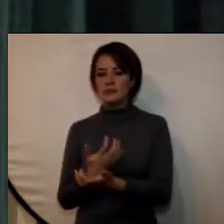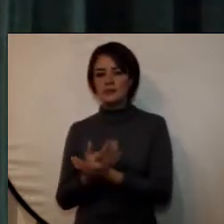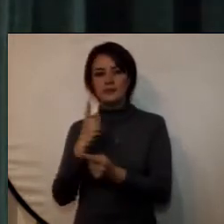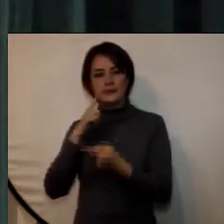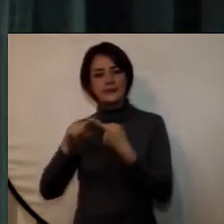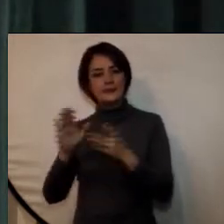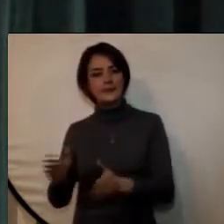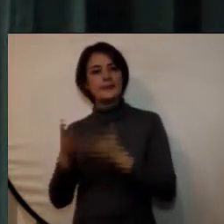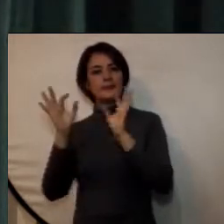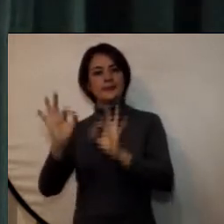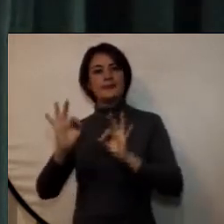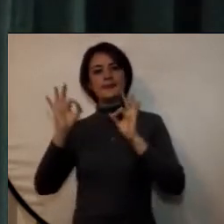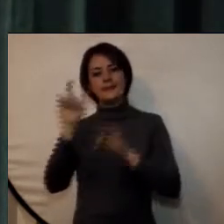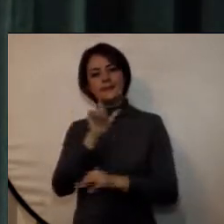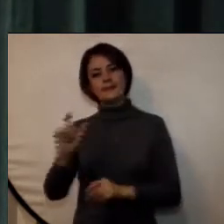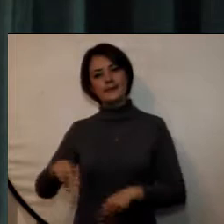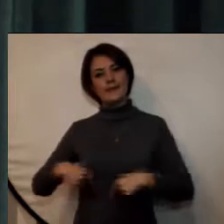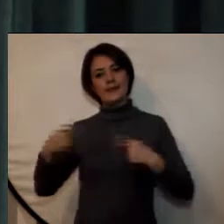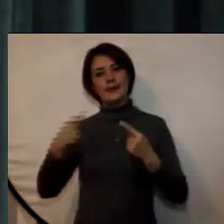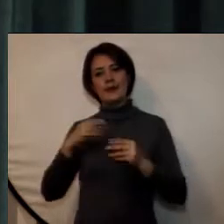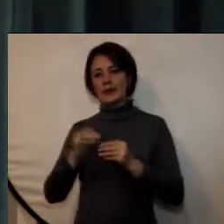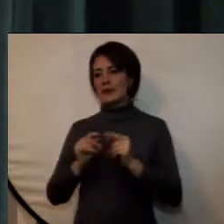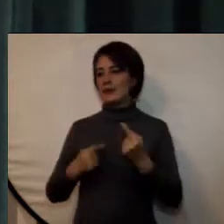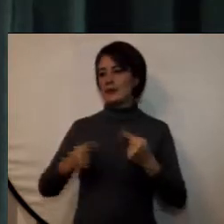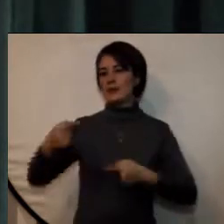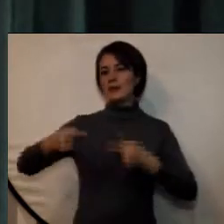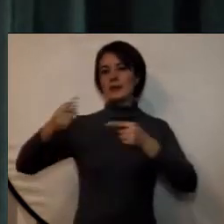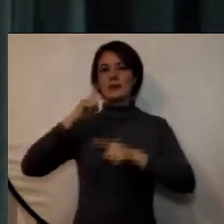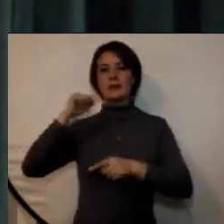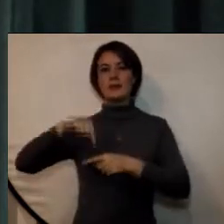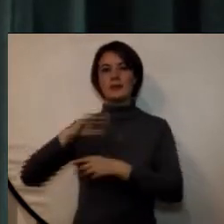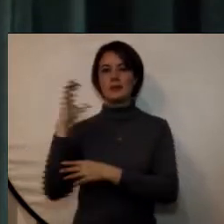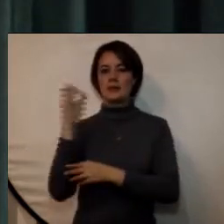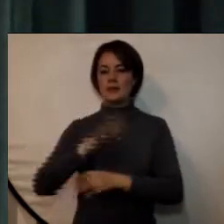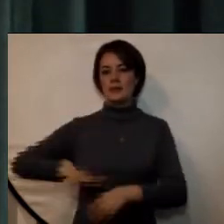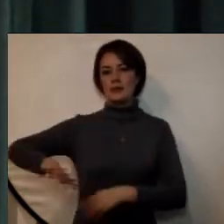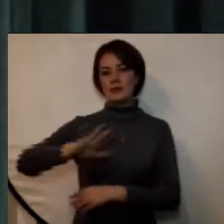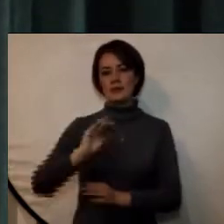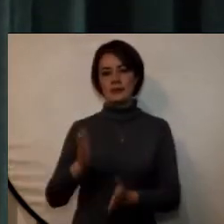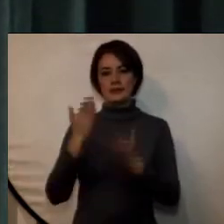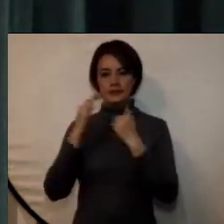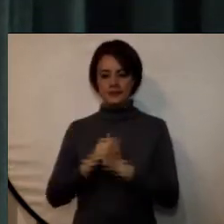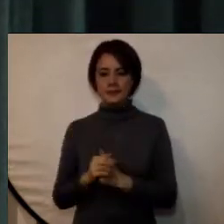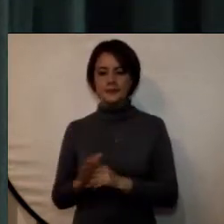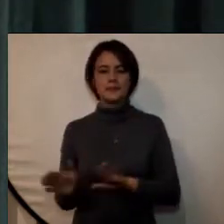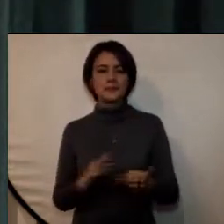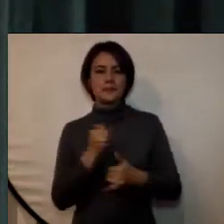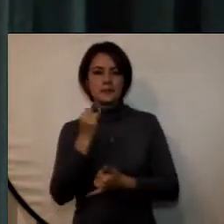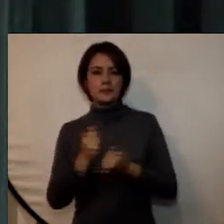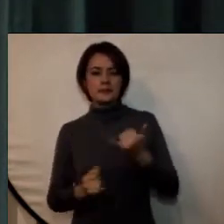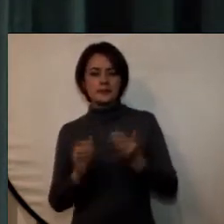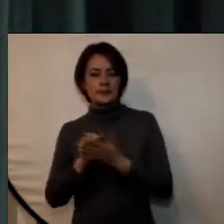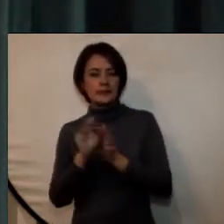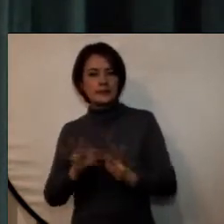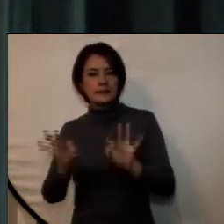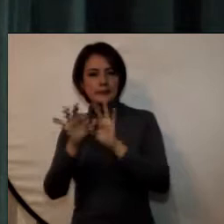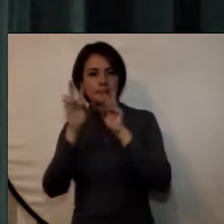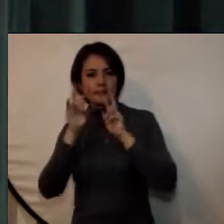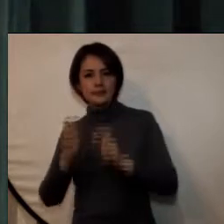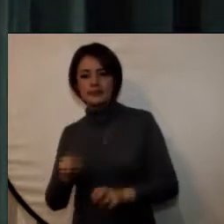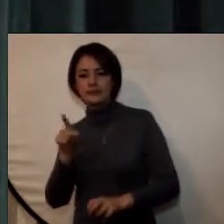mejorar la calidad de vida y la competitividad de la región y del país finalmente la importancia de la investigación